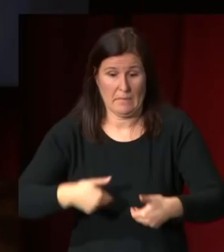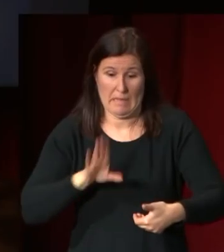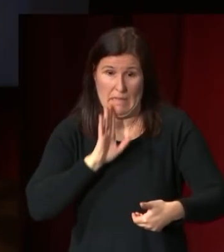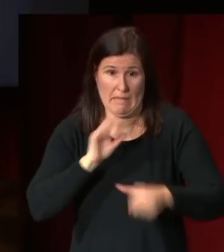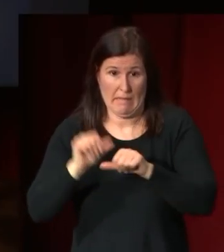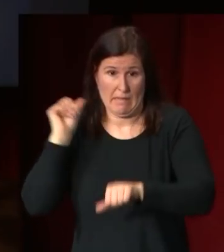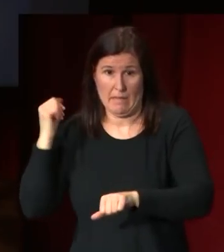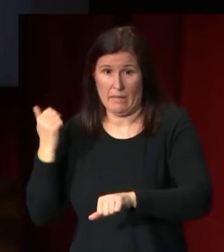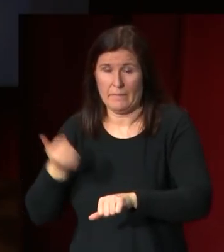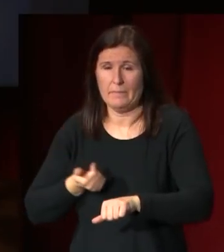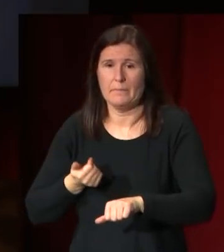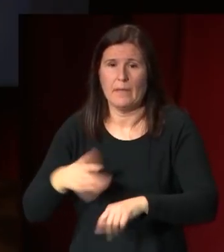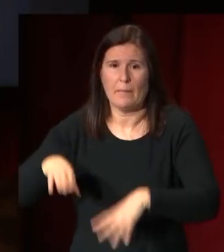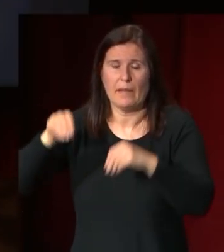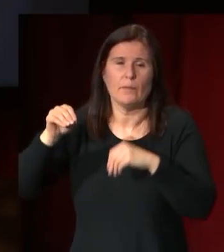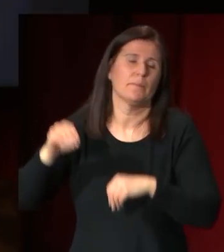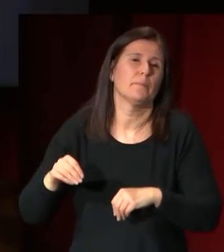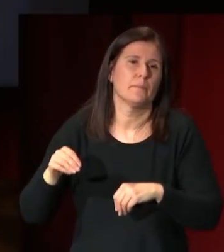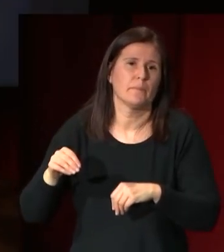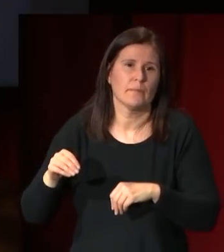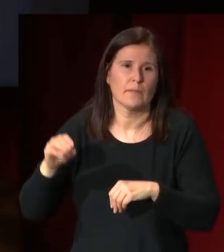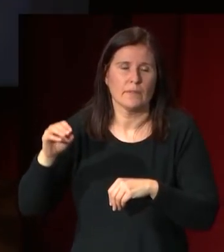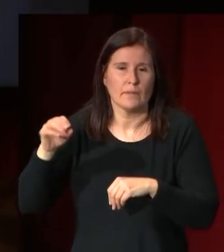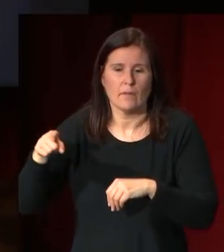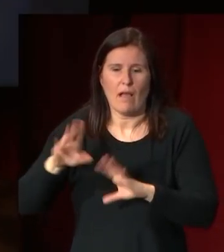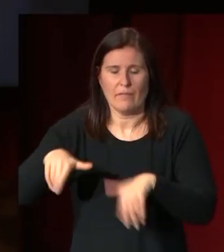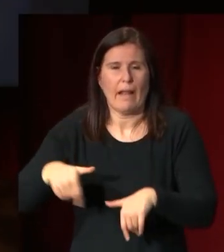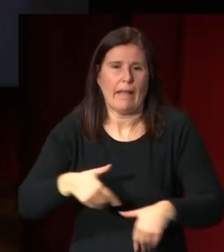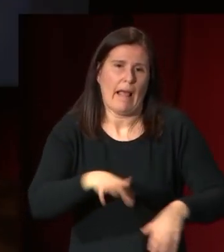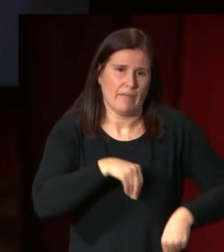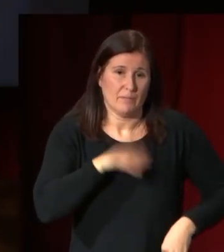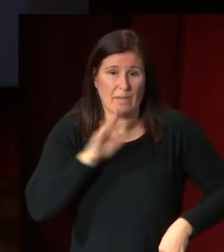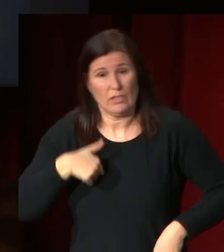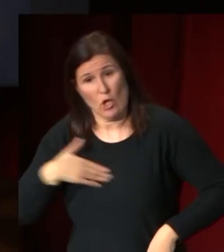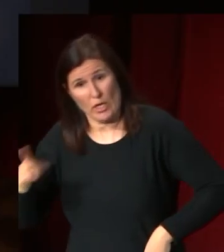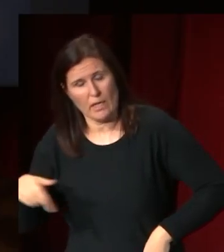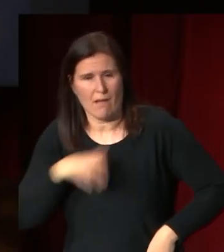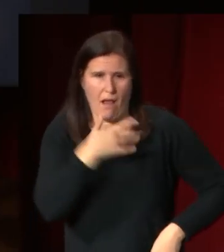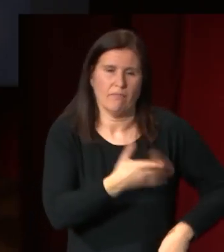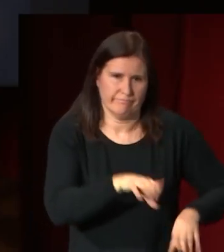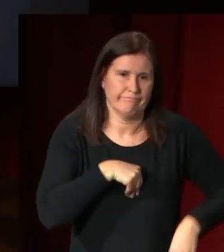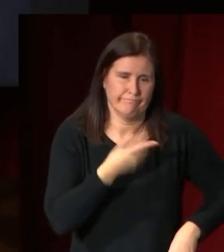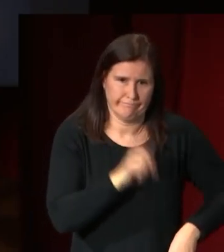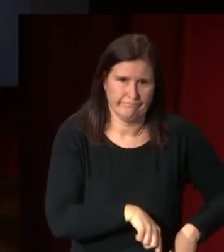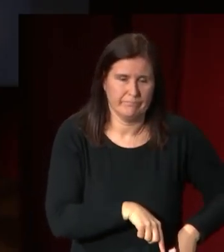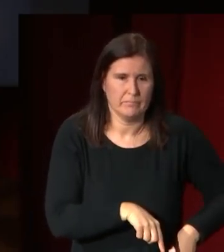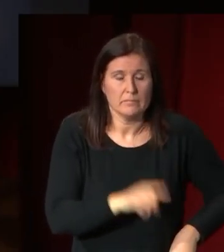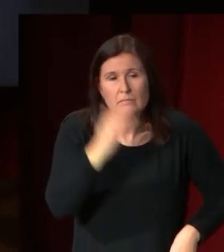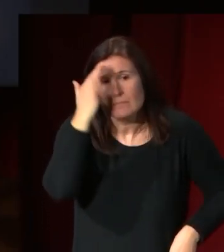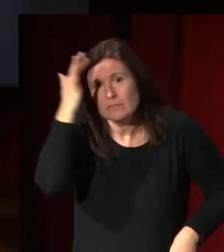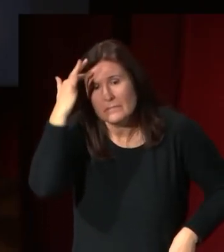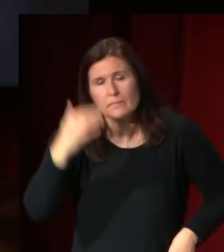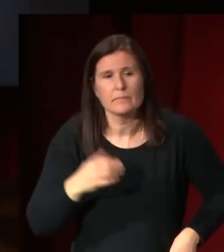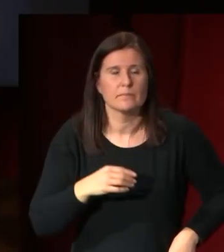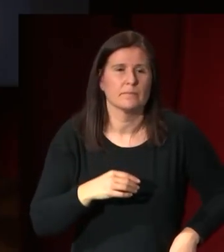visto lo que pasó en el palacio del Quirinal seguramente acepta bueno pues porque le llega un encargo en este caso presumo que del cardenal